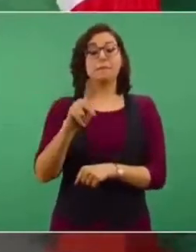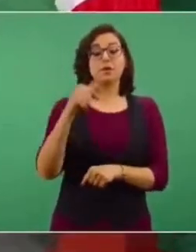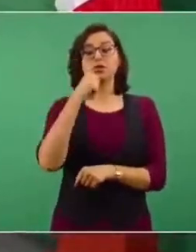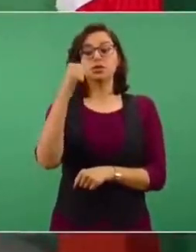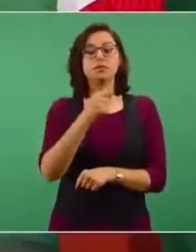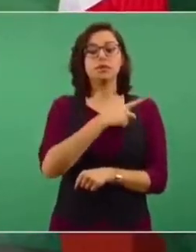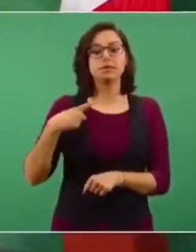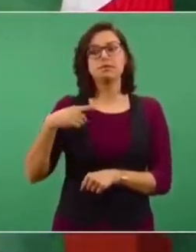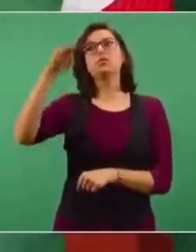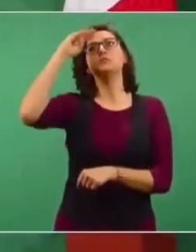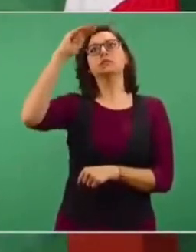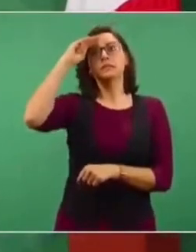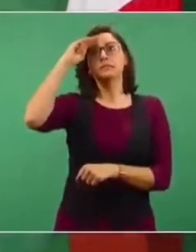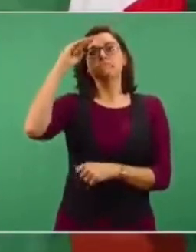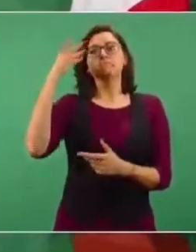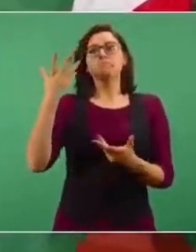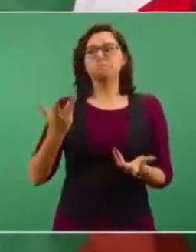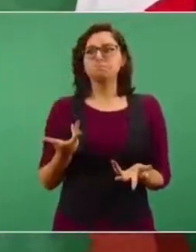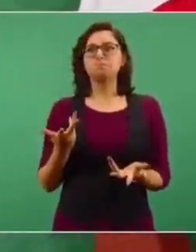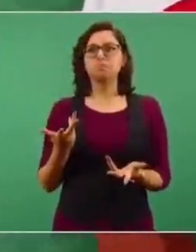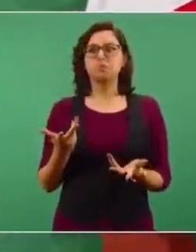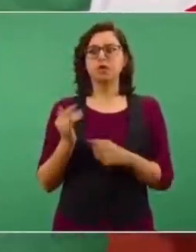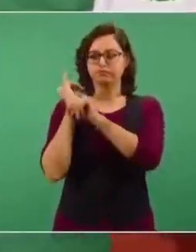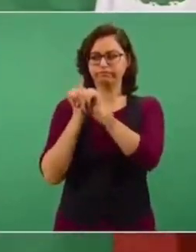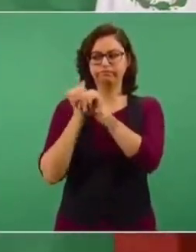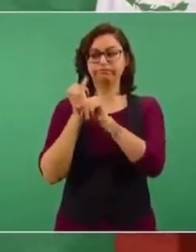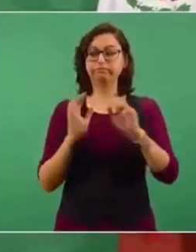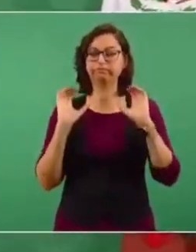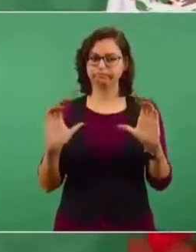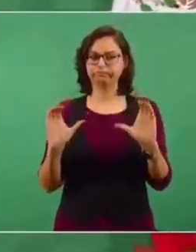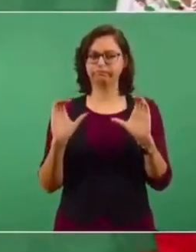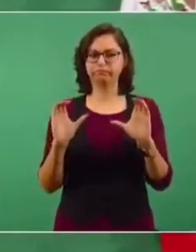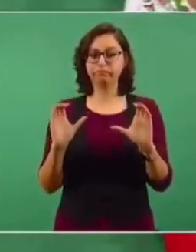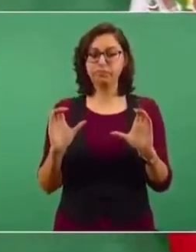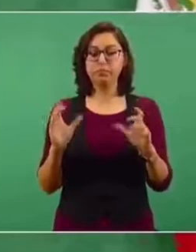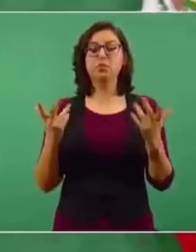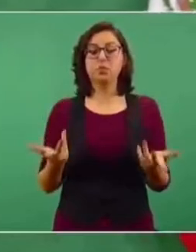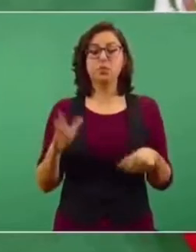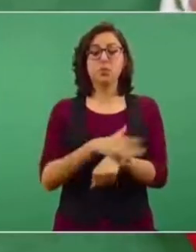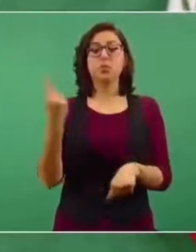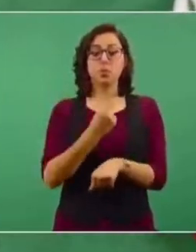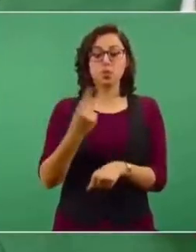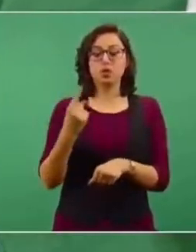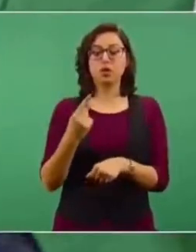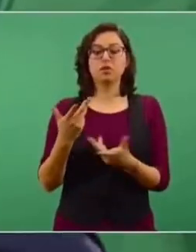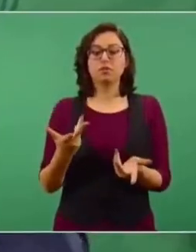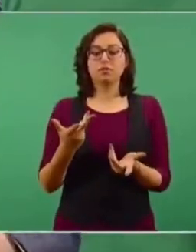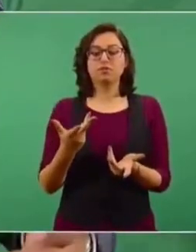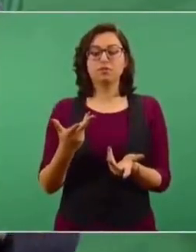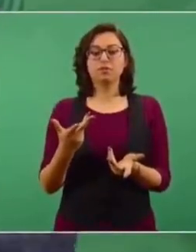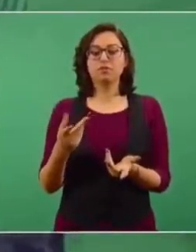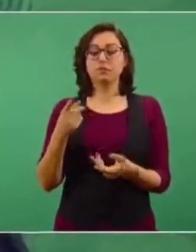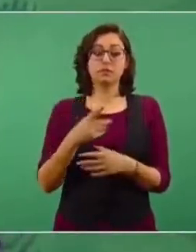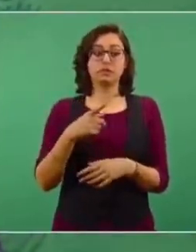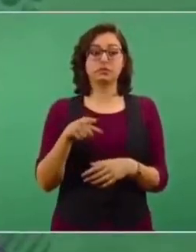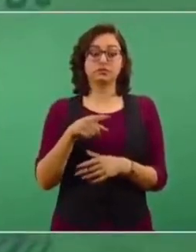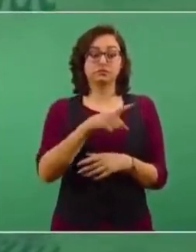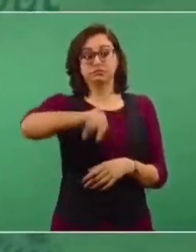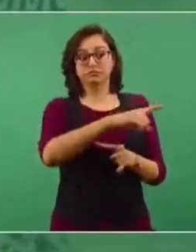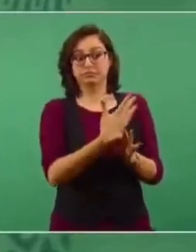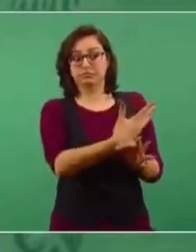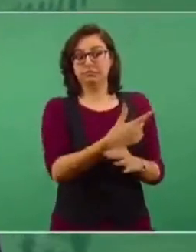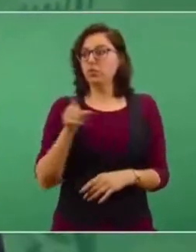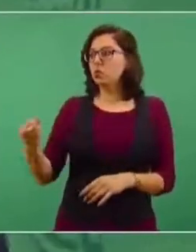cuidado, porque se está hablando de que usaba guardaespaldas y no